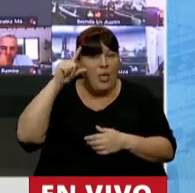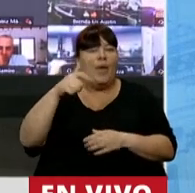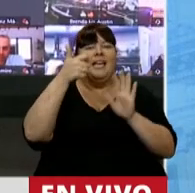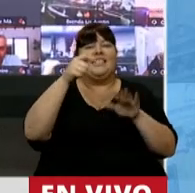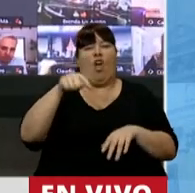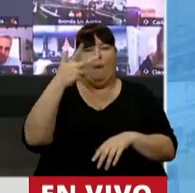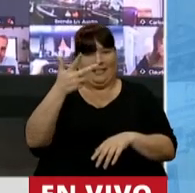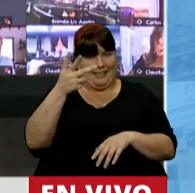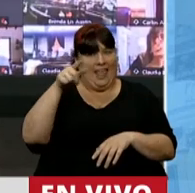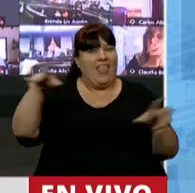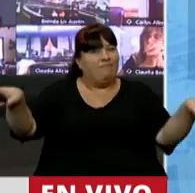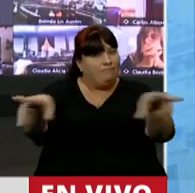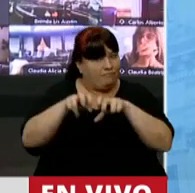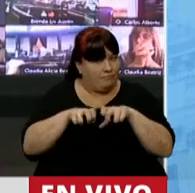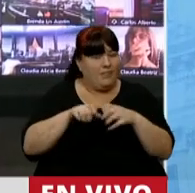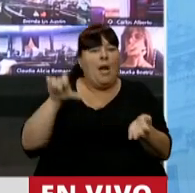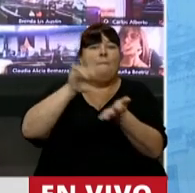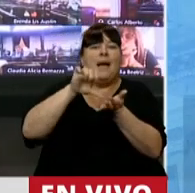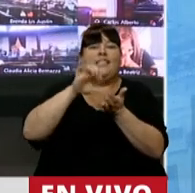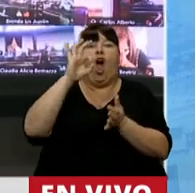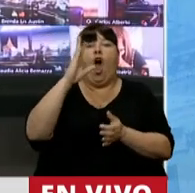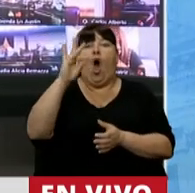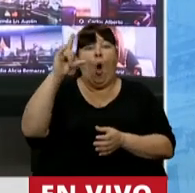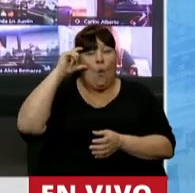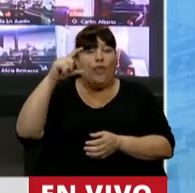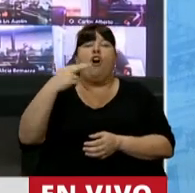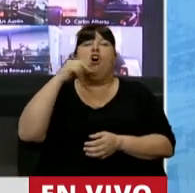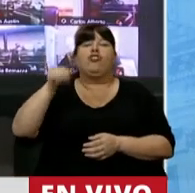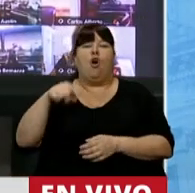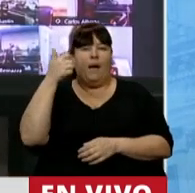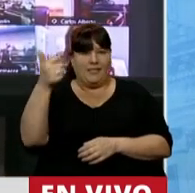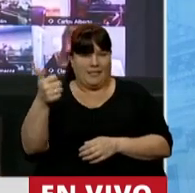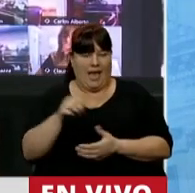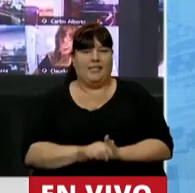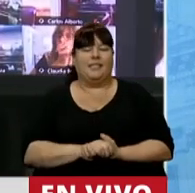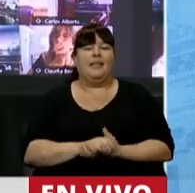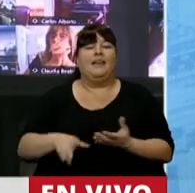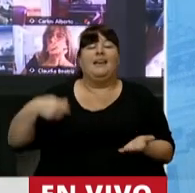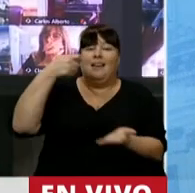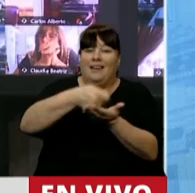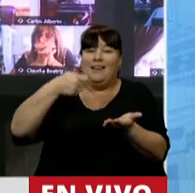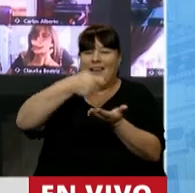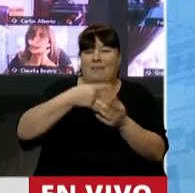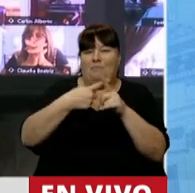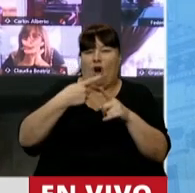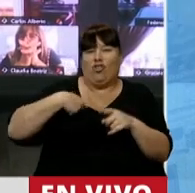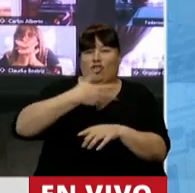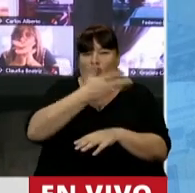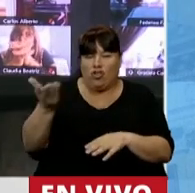.3% del PBI. En los países de la OCDE, el 11.6%. Las contribuciones sociales